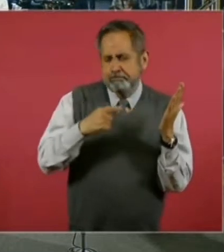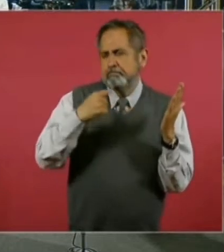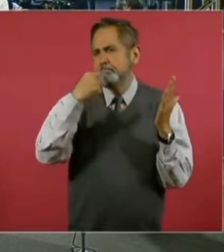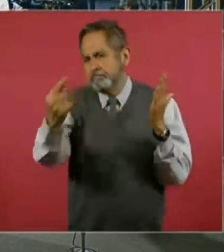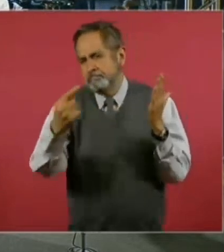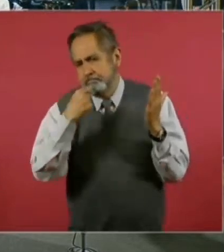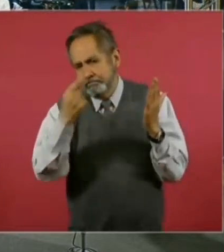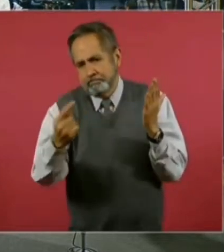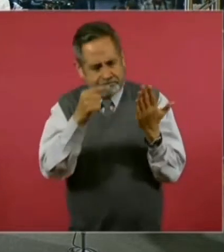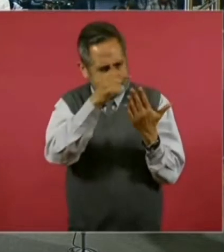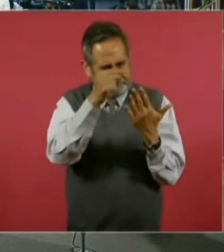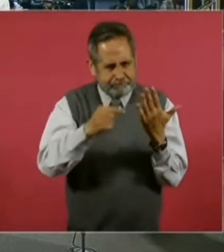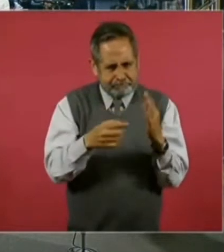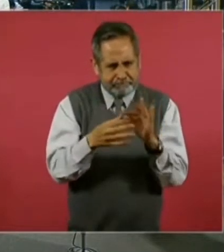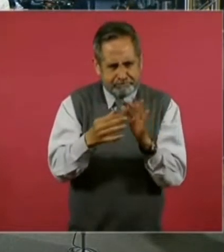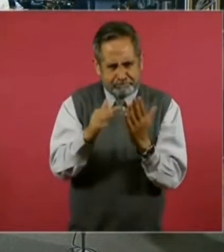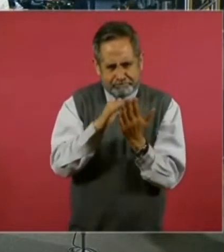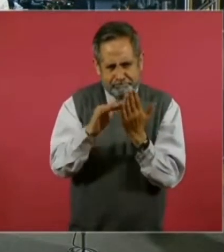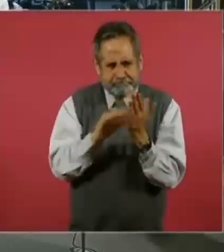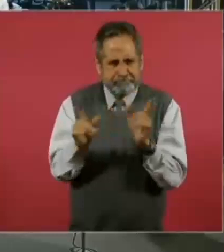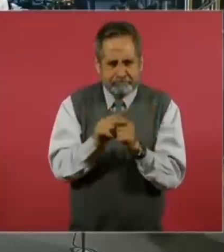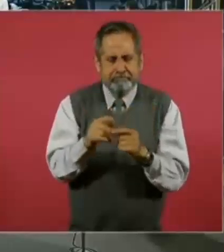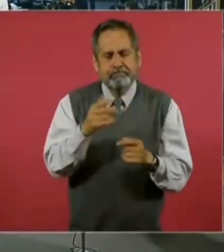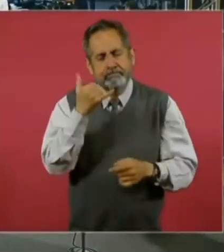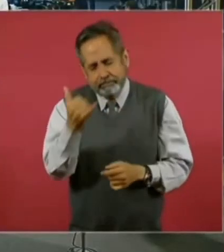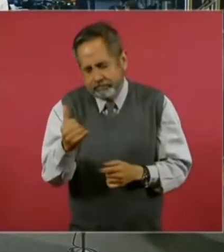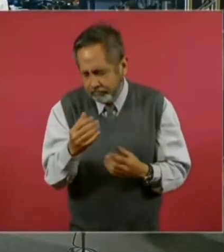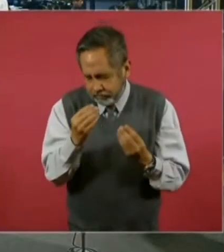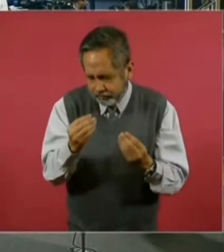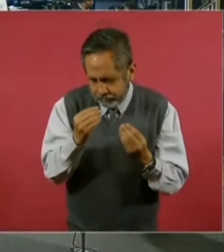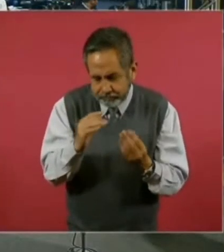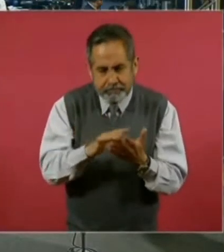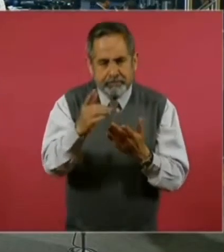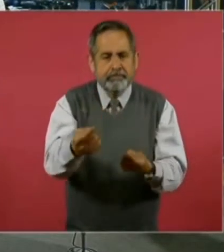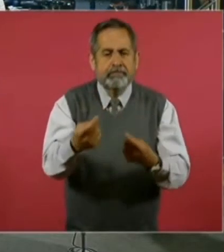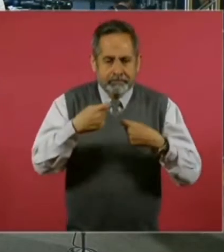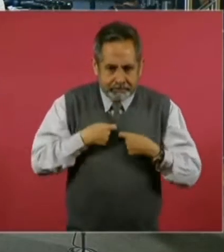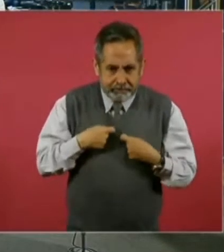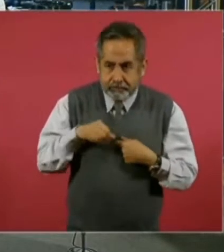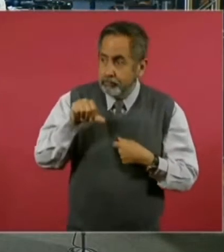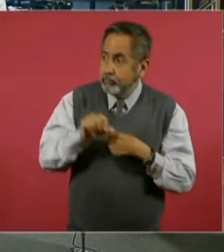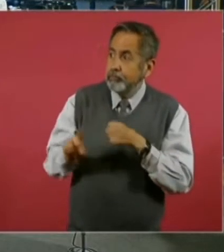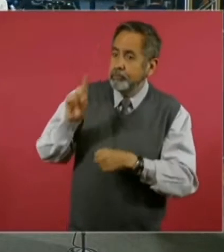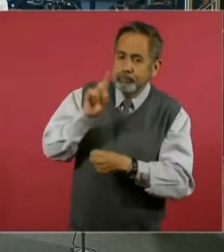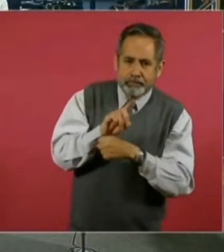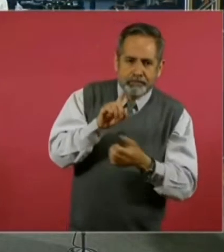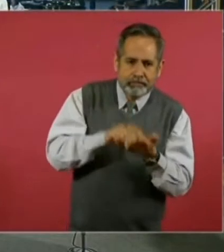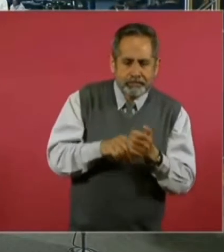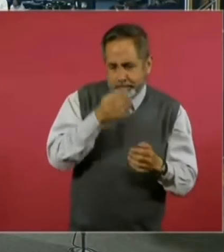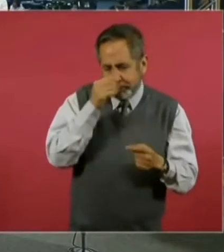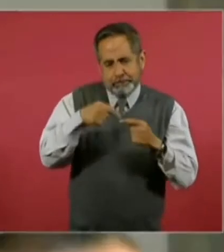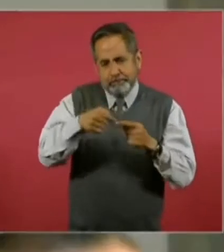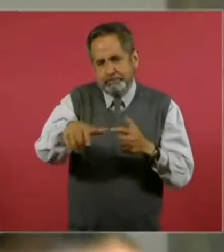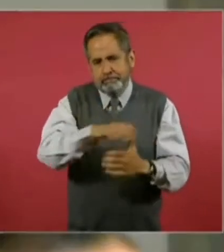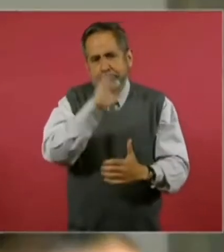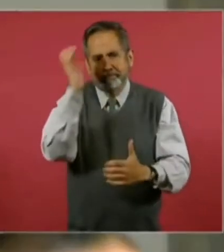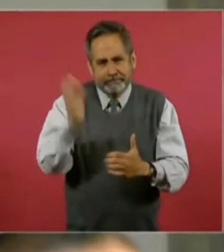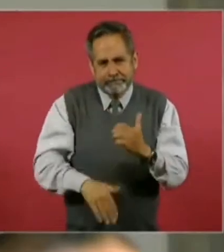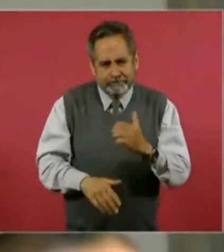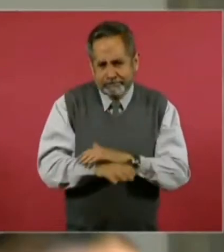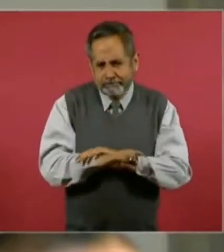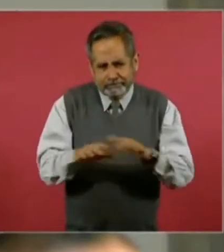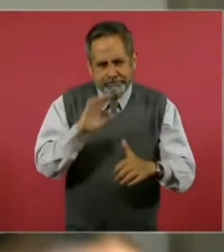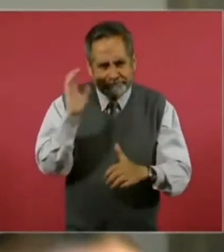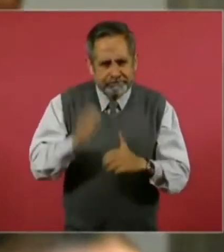plantear y agradecerle mucho que me conceda la palabra en esta jornada. Ya esto está por